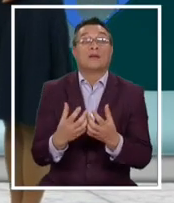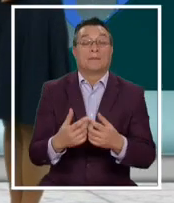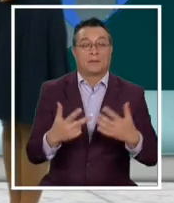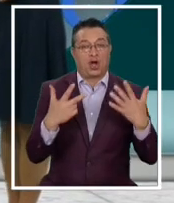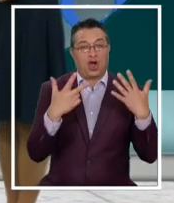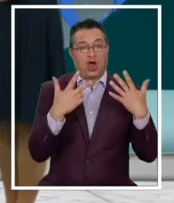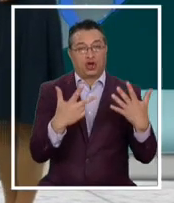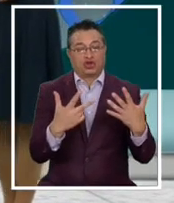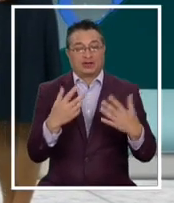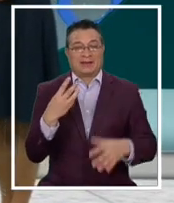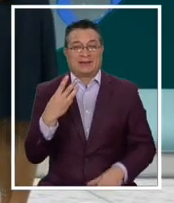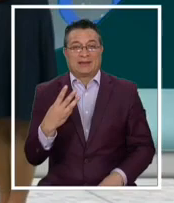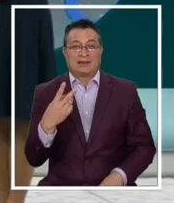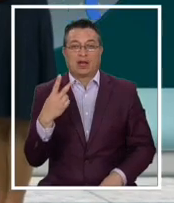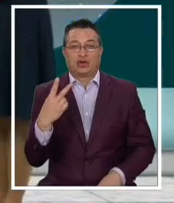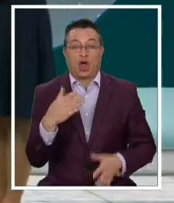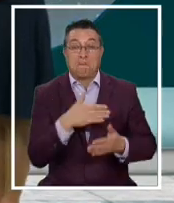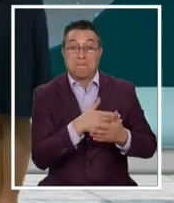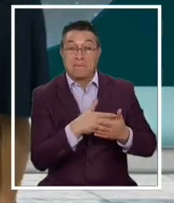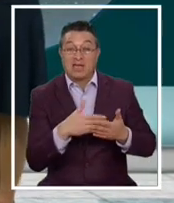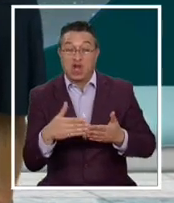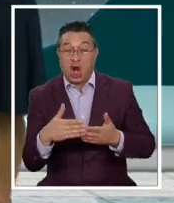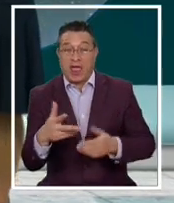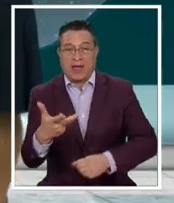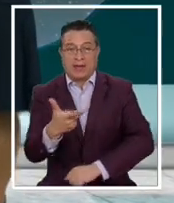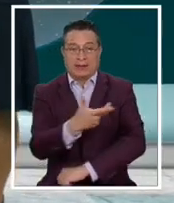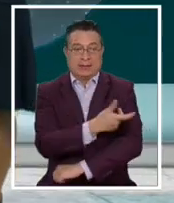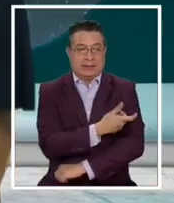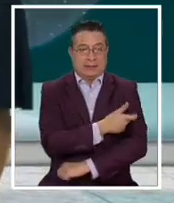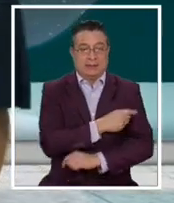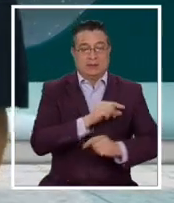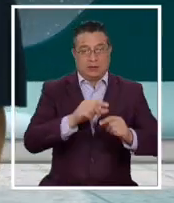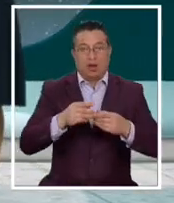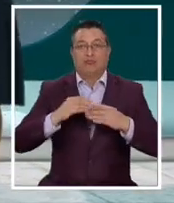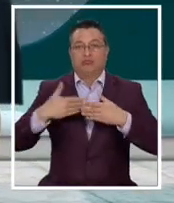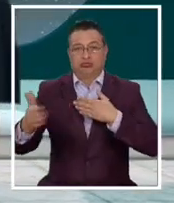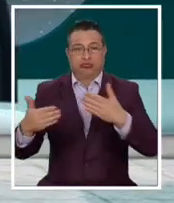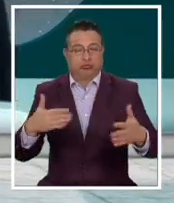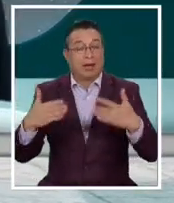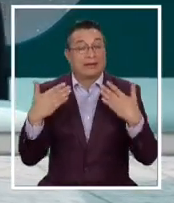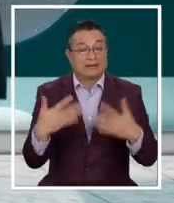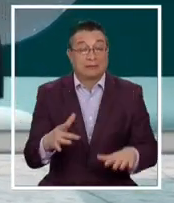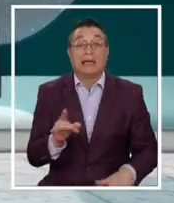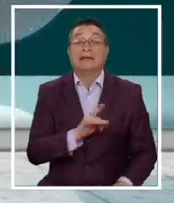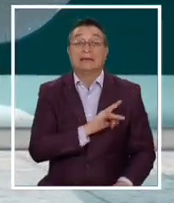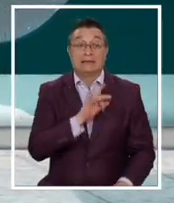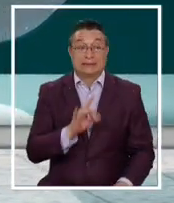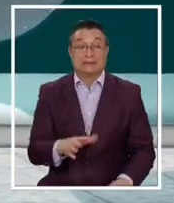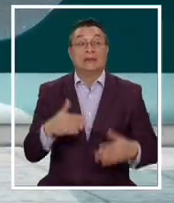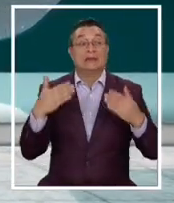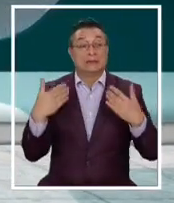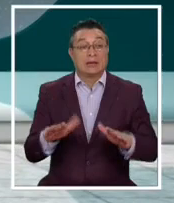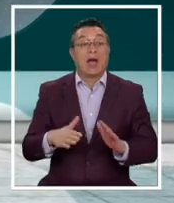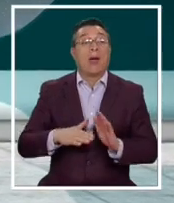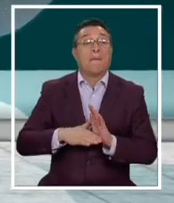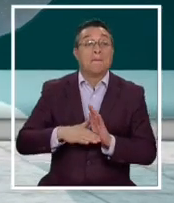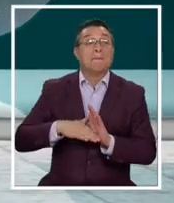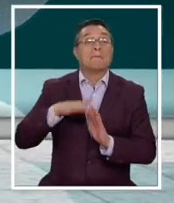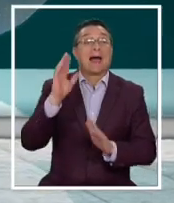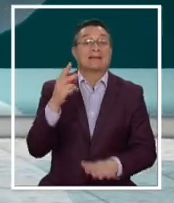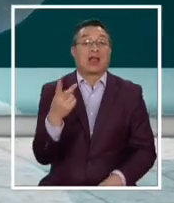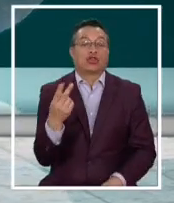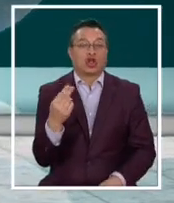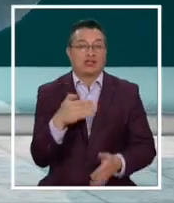832 millones de dosis las que han sido suministradas. Y Chile lleva ya más de